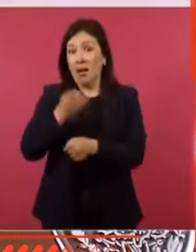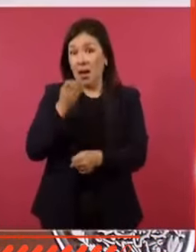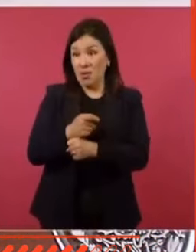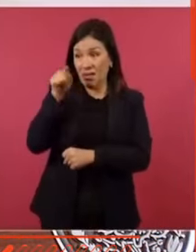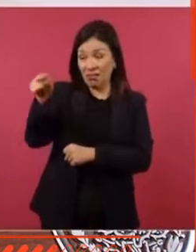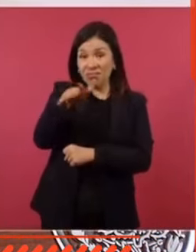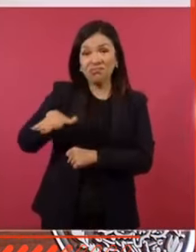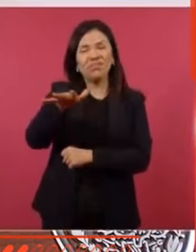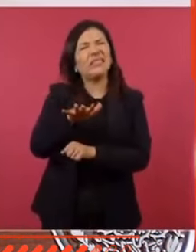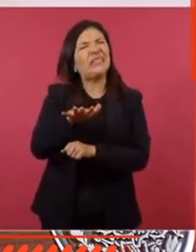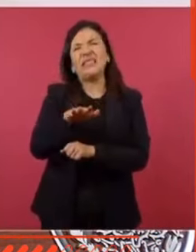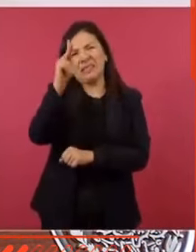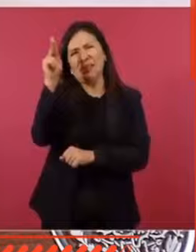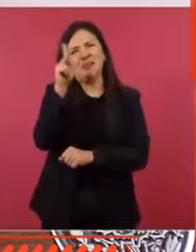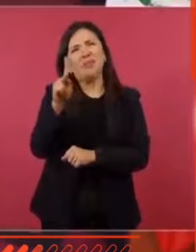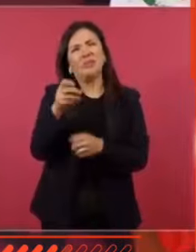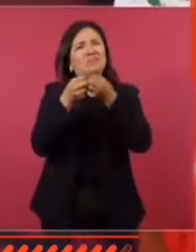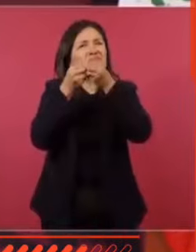echado a perder